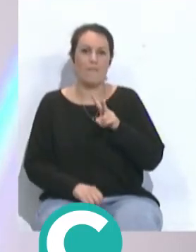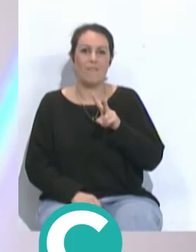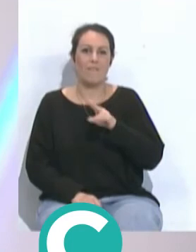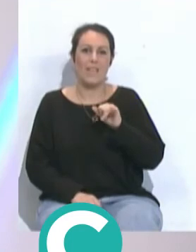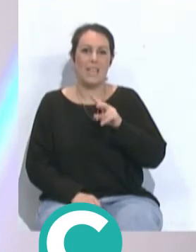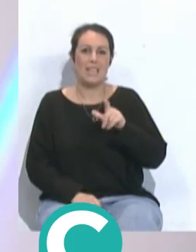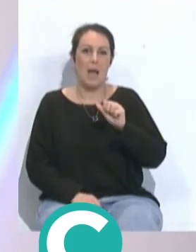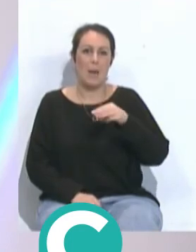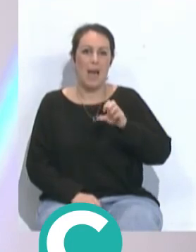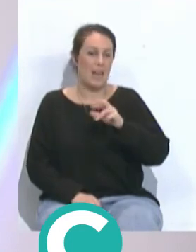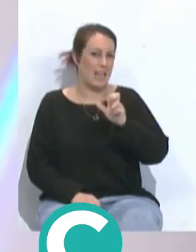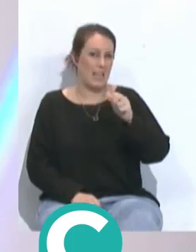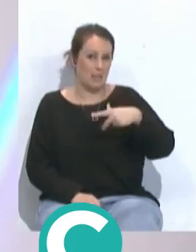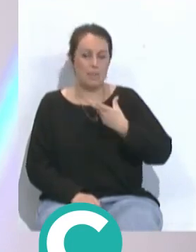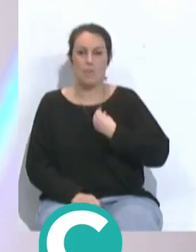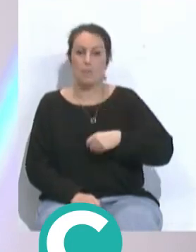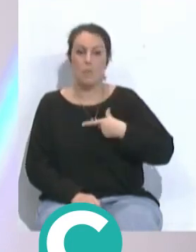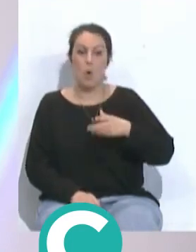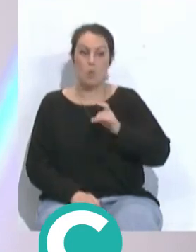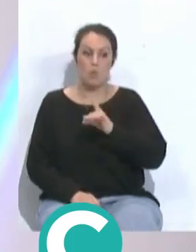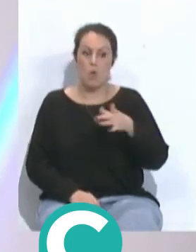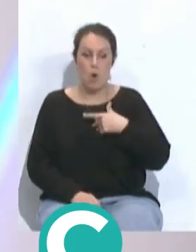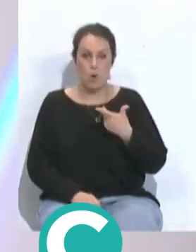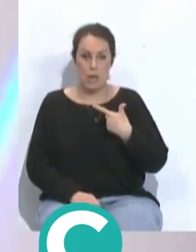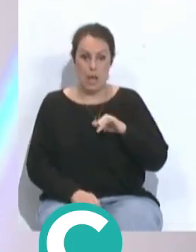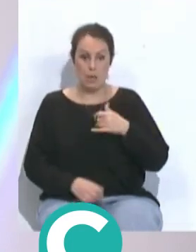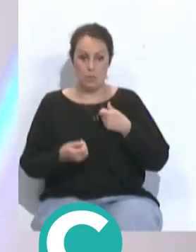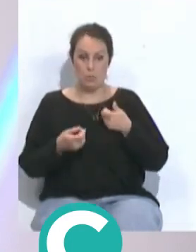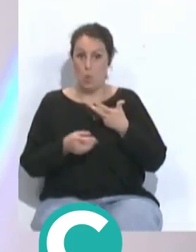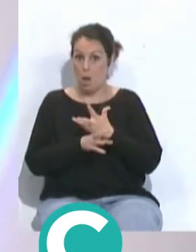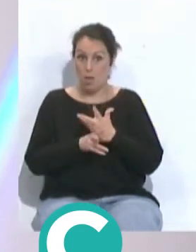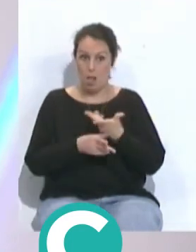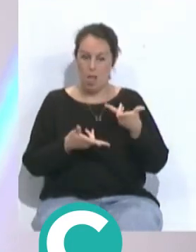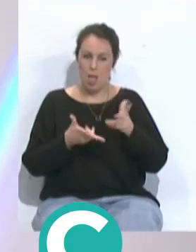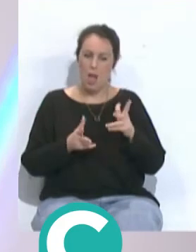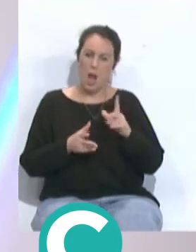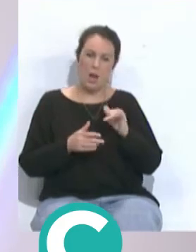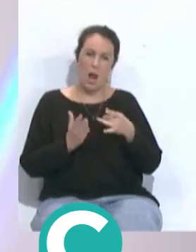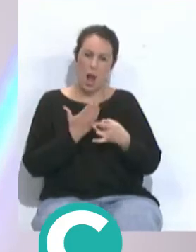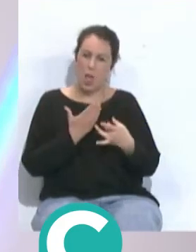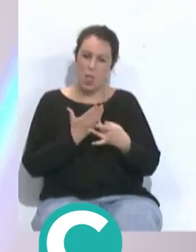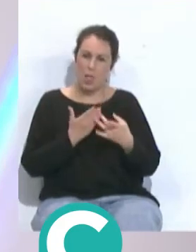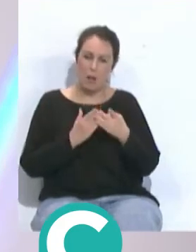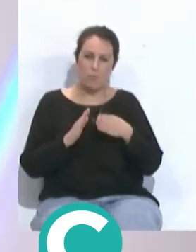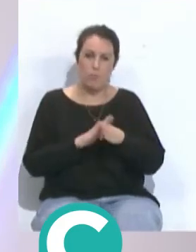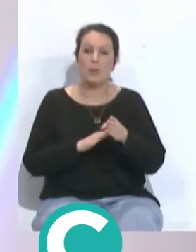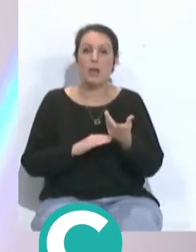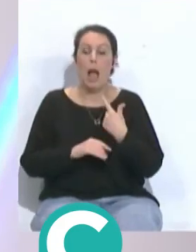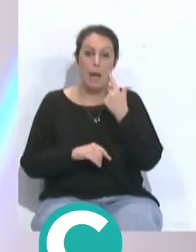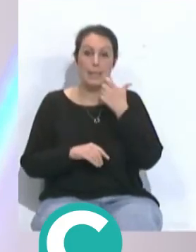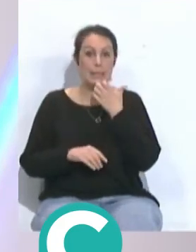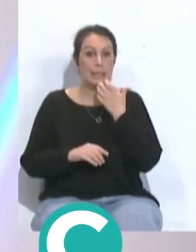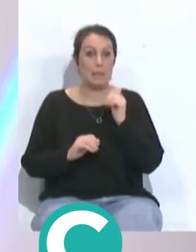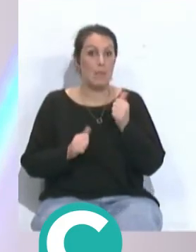que provocó la jugada del gol en un desborde son jugadores que tienen en el banquillo y que muestran muchísima calidad habrá que ver también si son de la